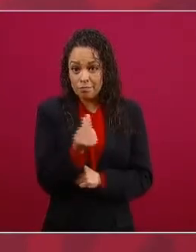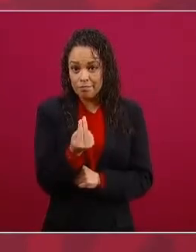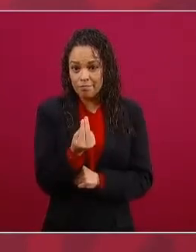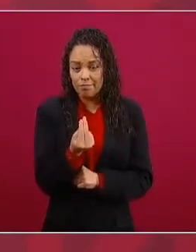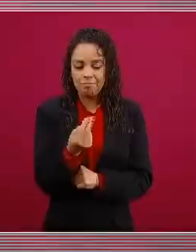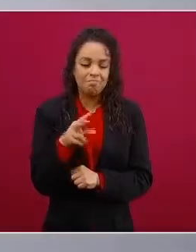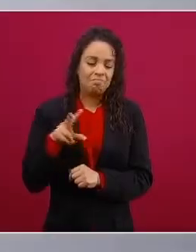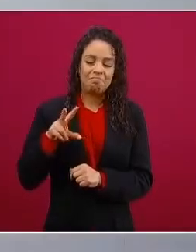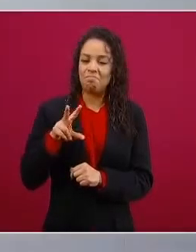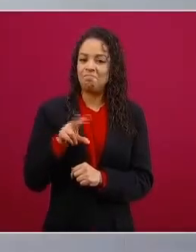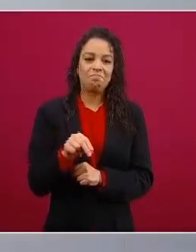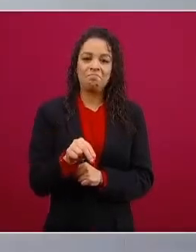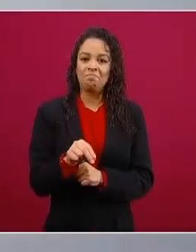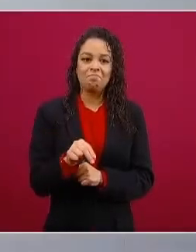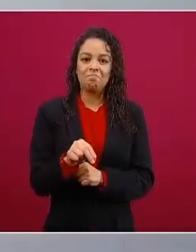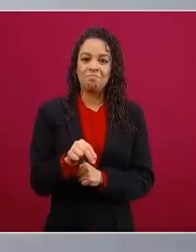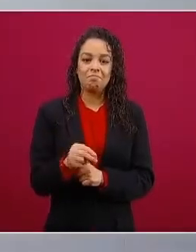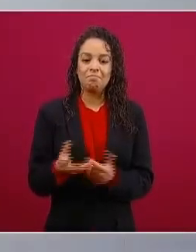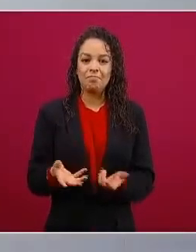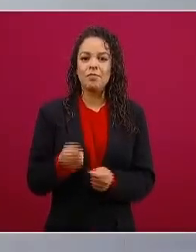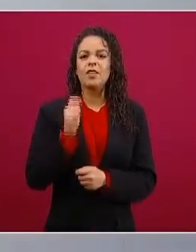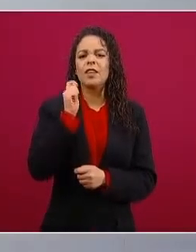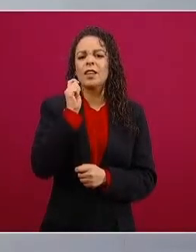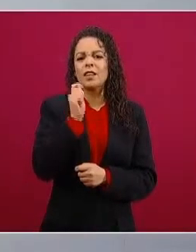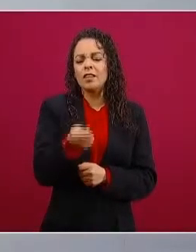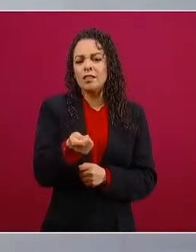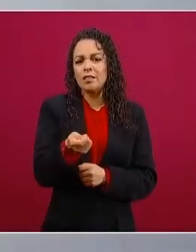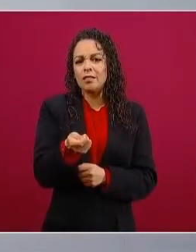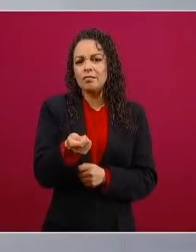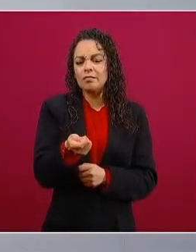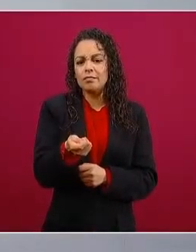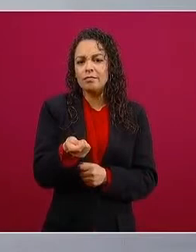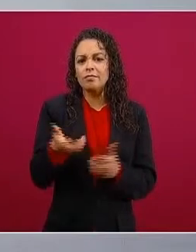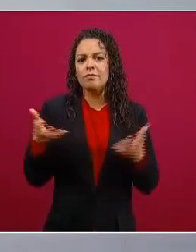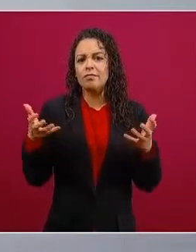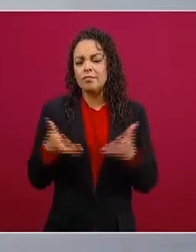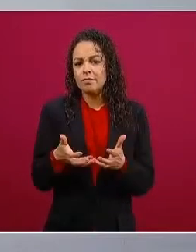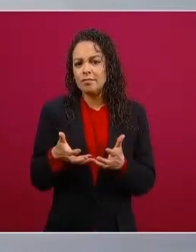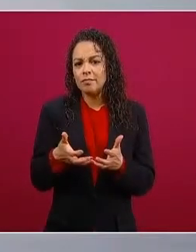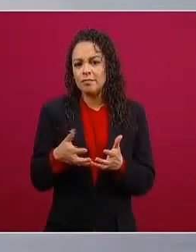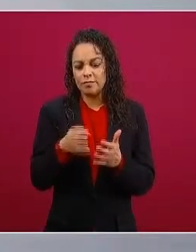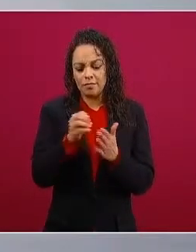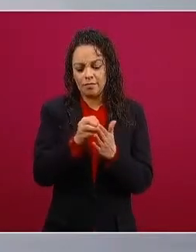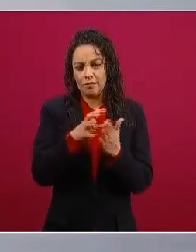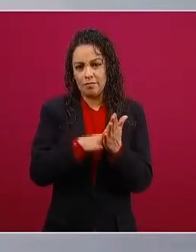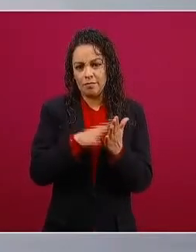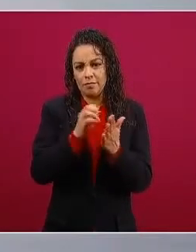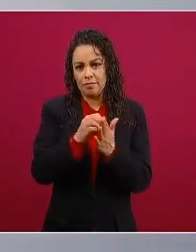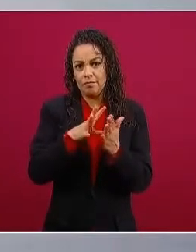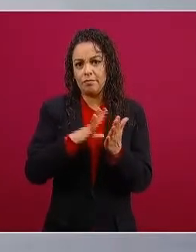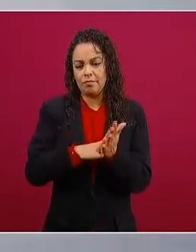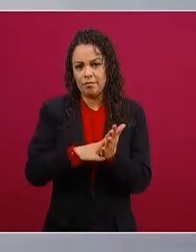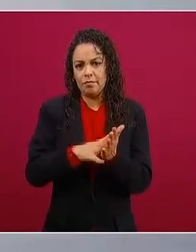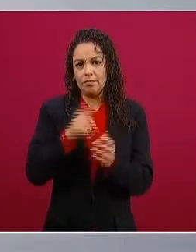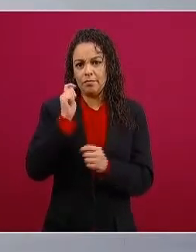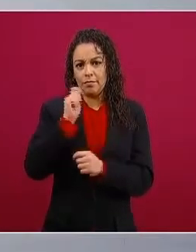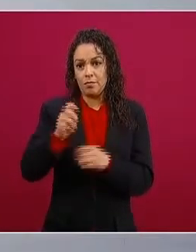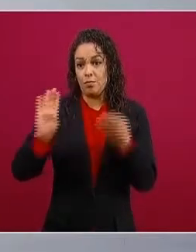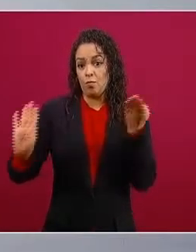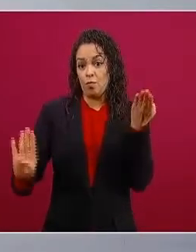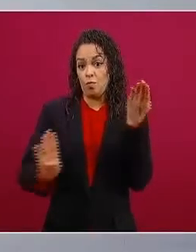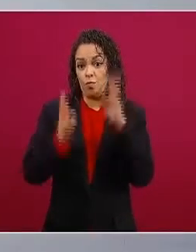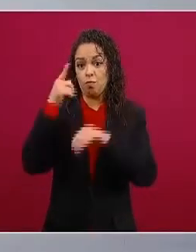una receta que aplicaron desde los centros financieros del mundo